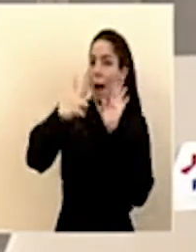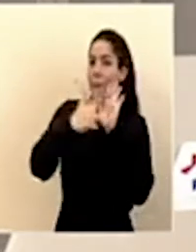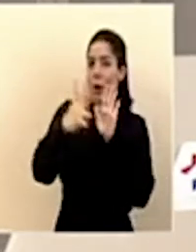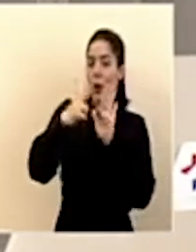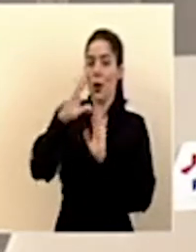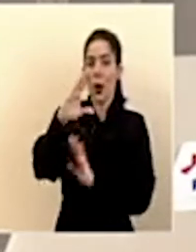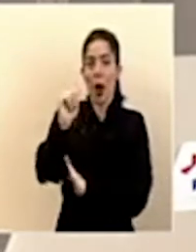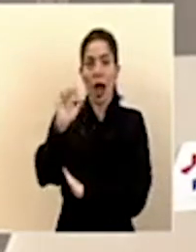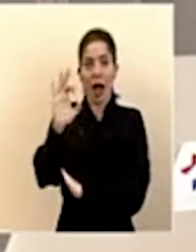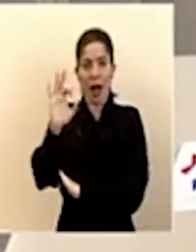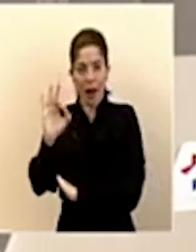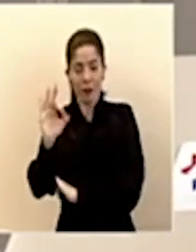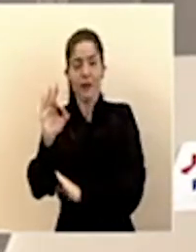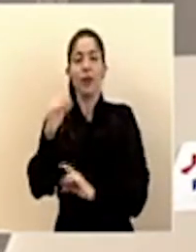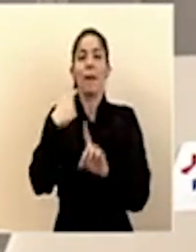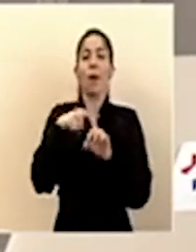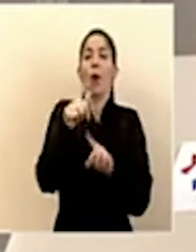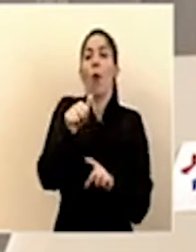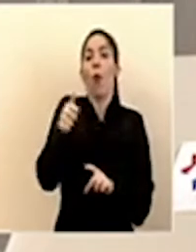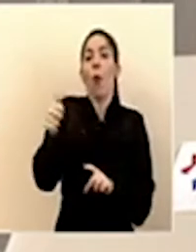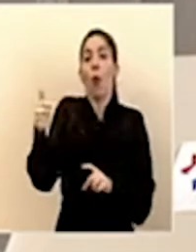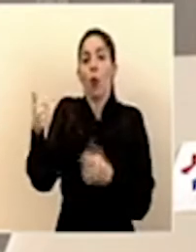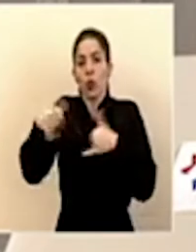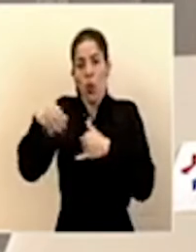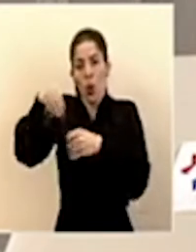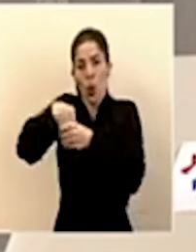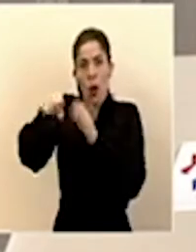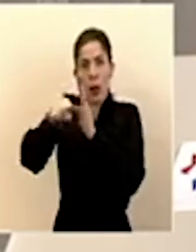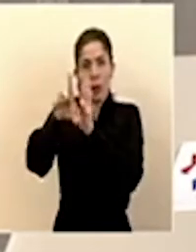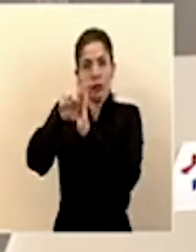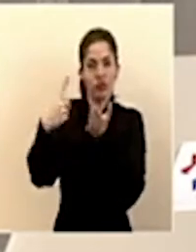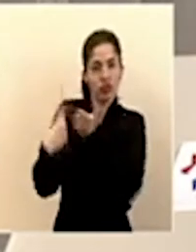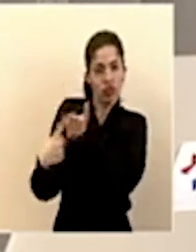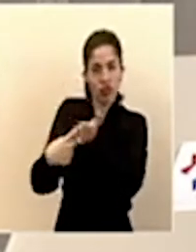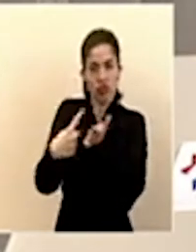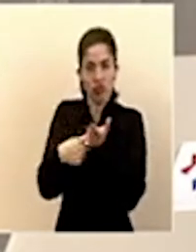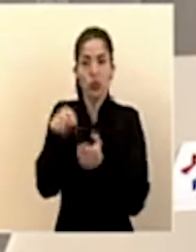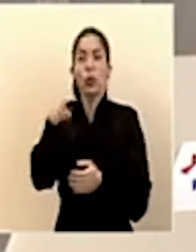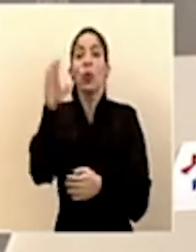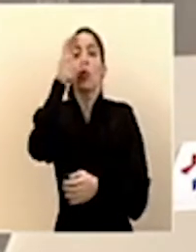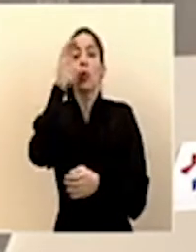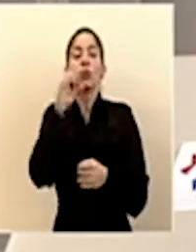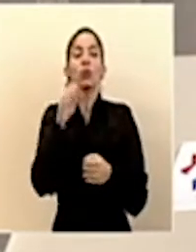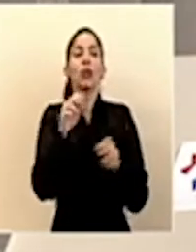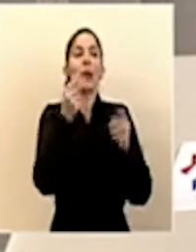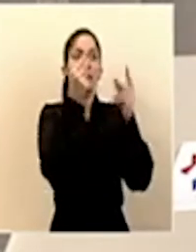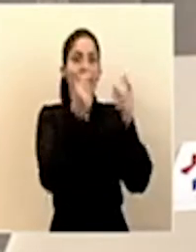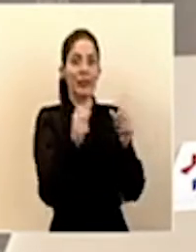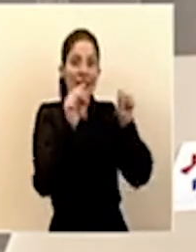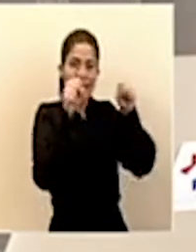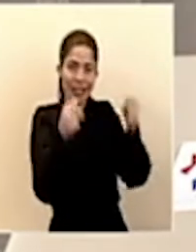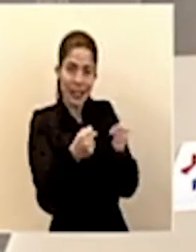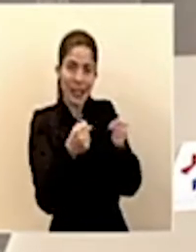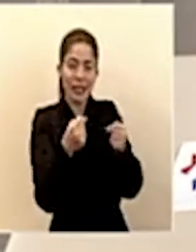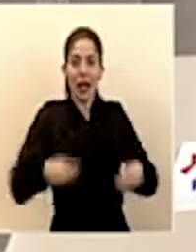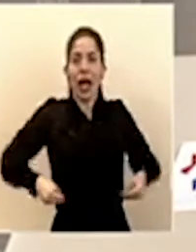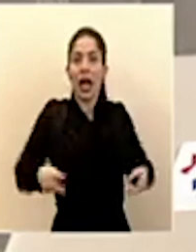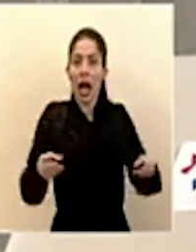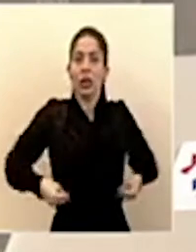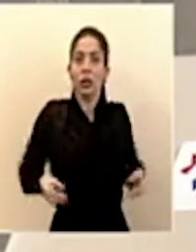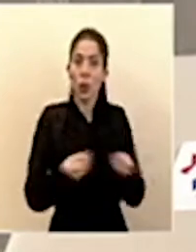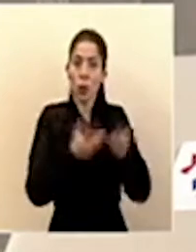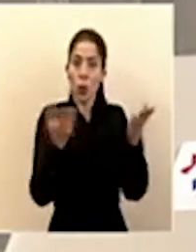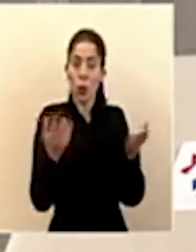CAF y otros que están ahí en el seno del Congreso, que también son de reducción y mejora en cuanto al gasto público